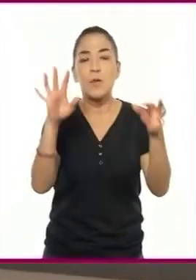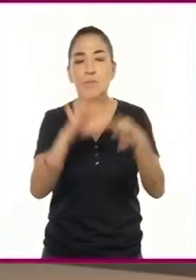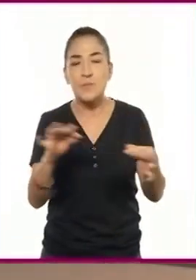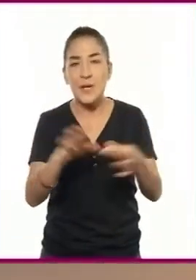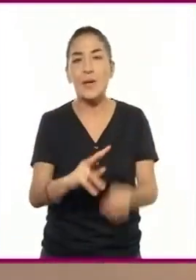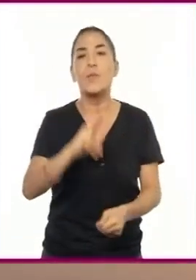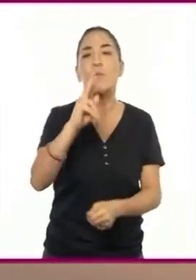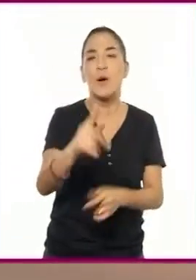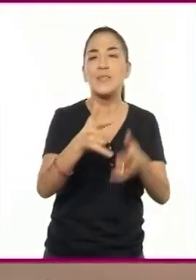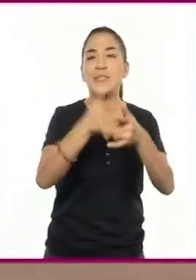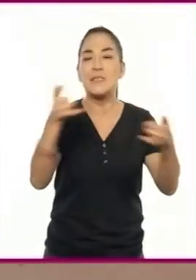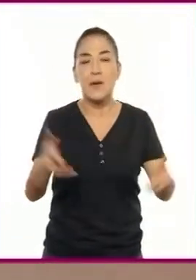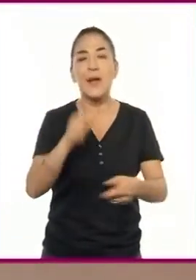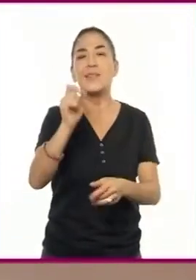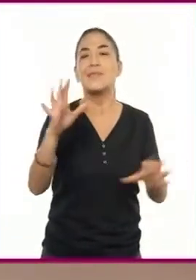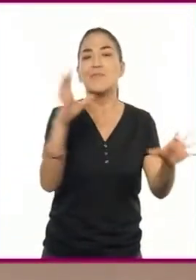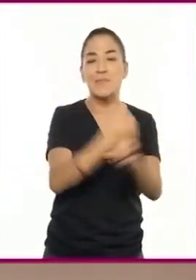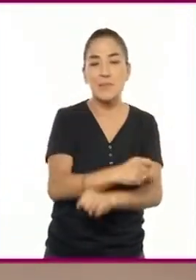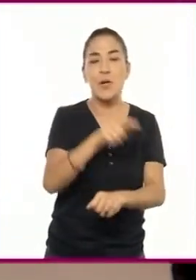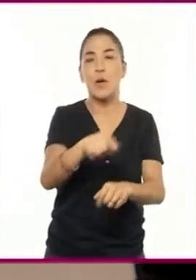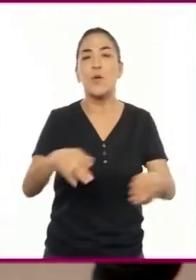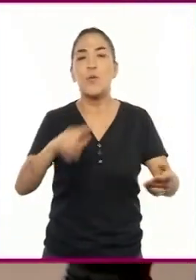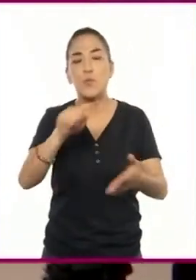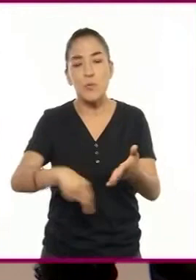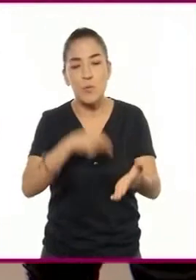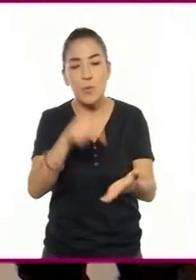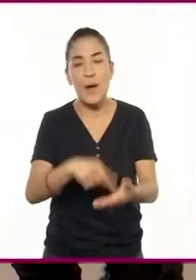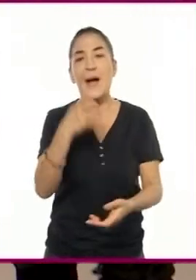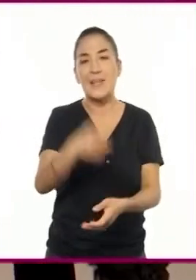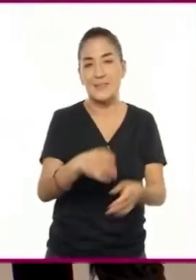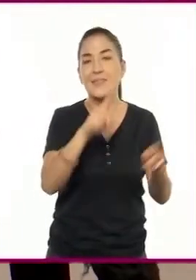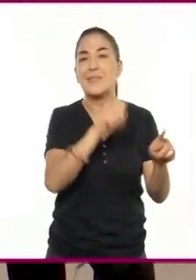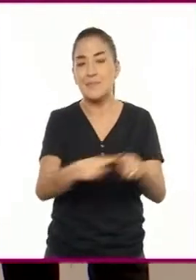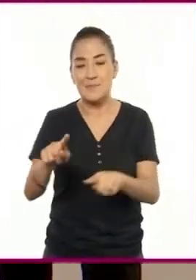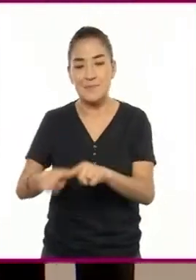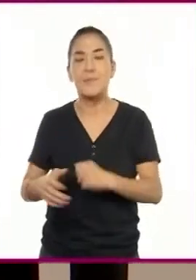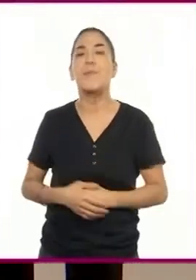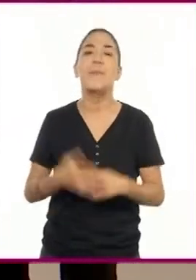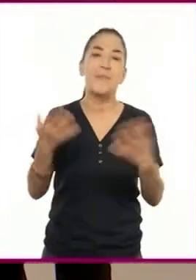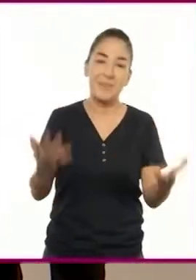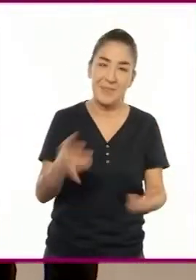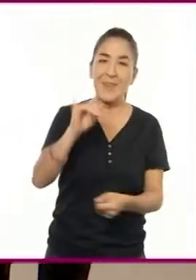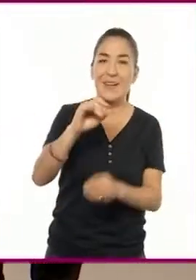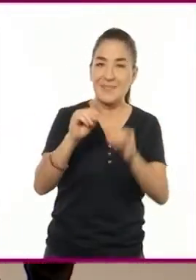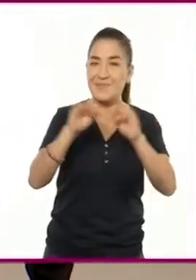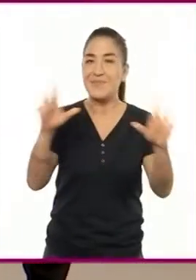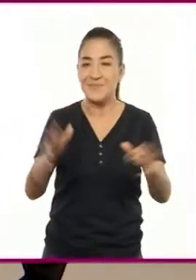que describe las acciones de los personajes y los lugares donde éstas se desarrollan. ¡Claro!